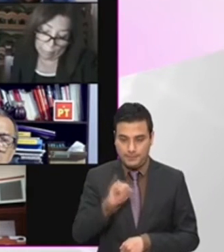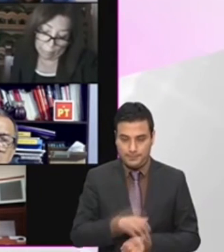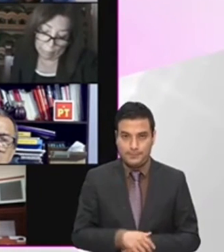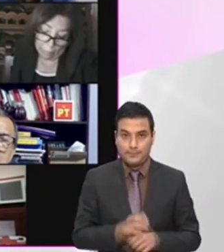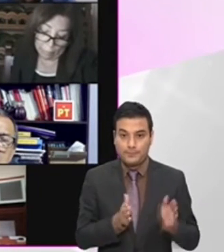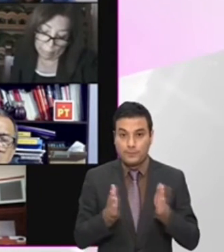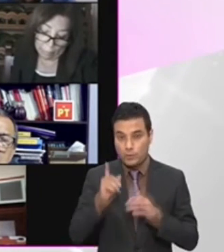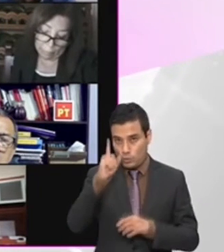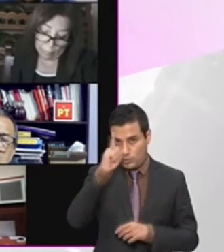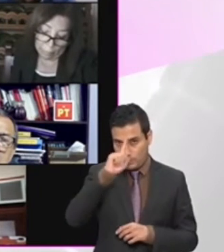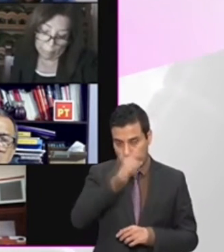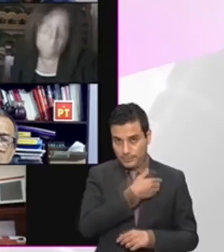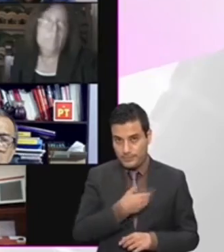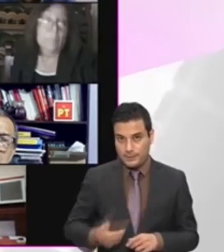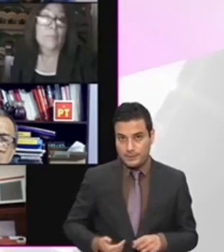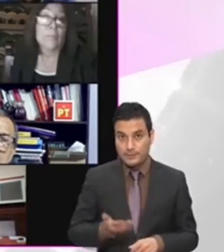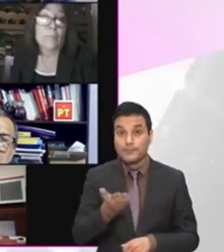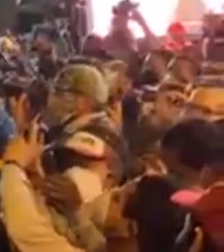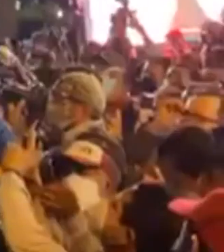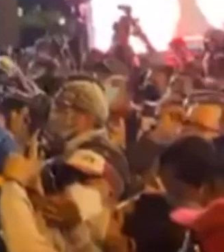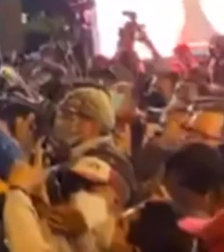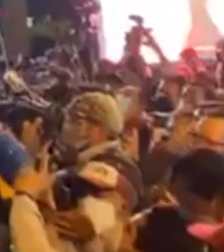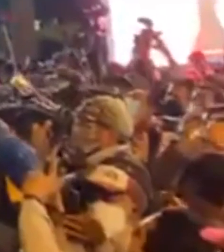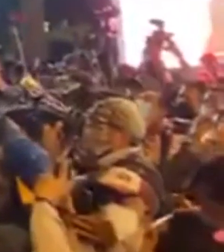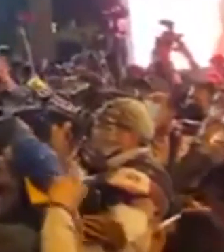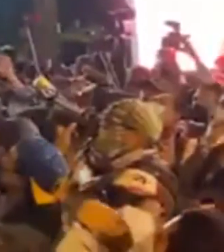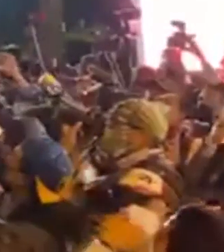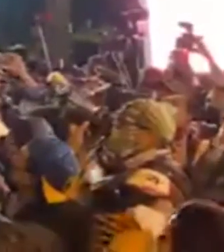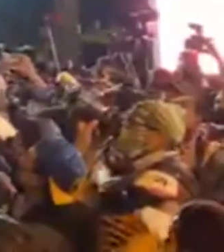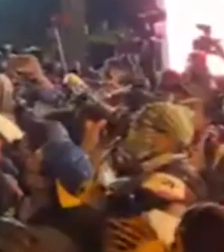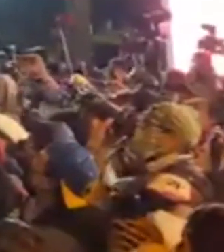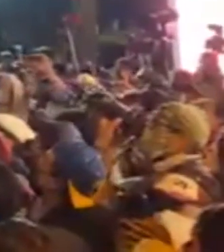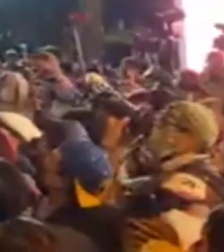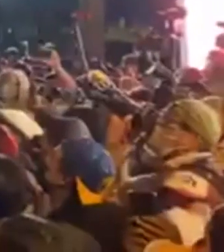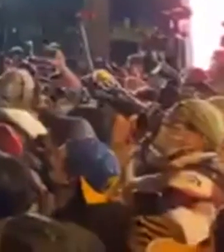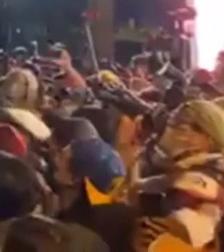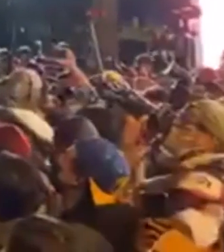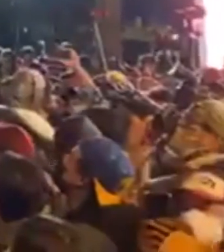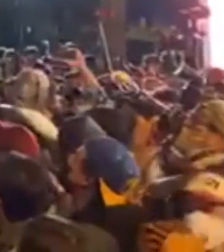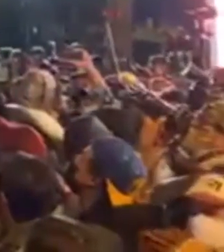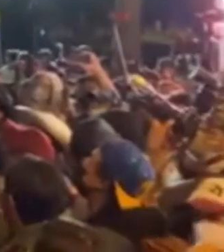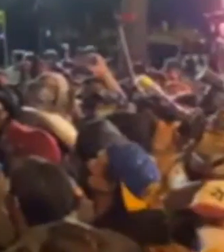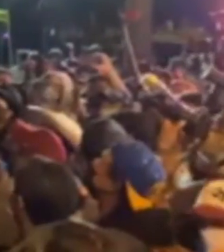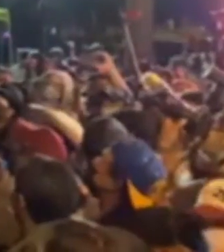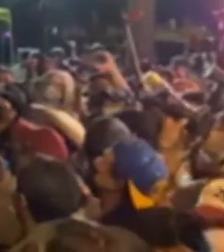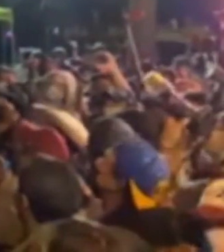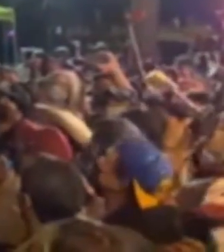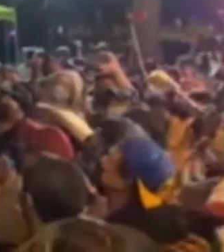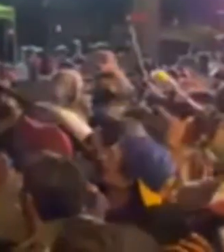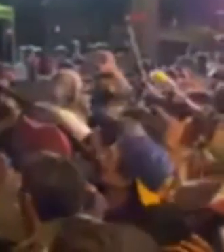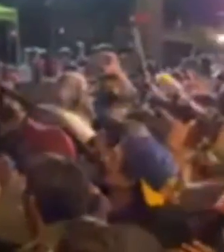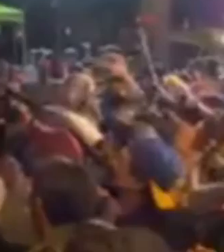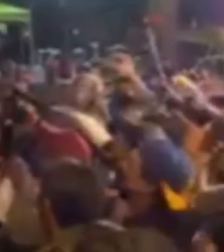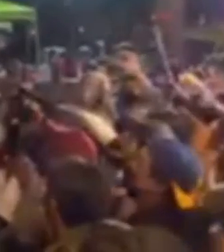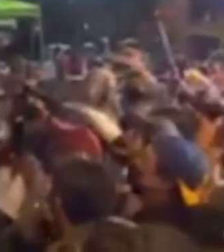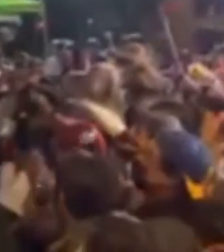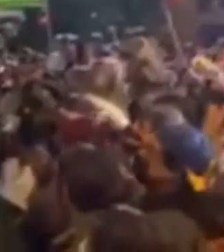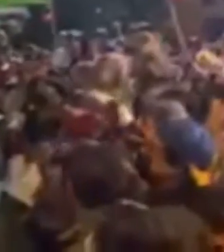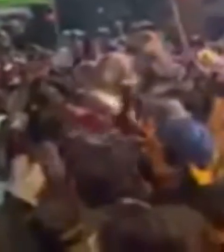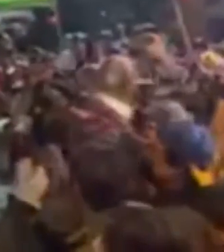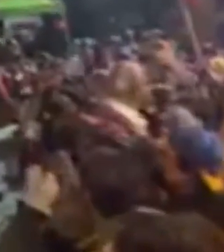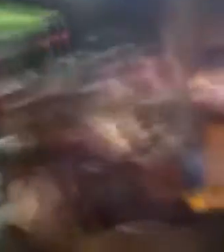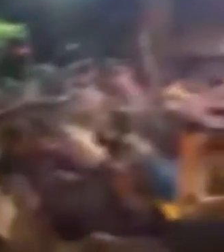a que el INE debe desaparecer, el mandatario reiteró no estar de acuerdo con ese tipo de expresiones, pero argumentó que para que no